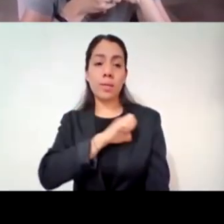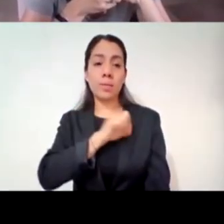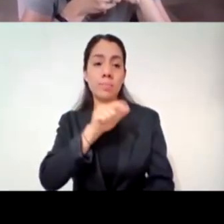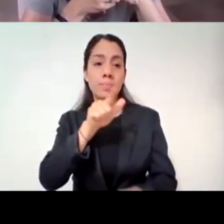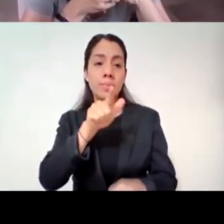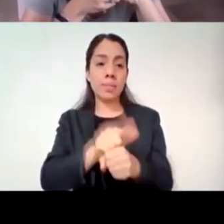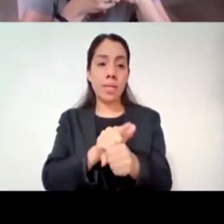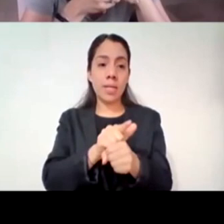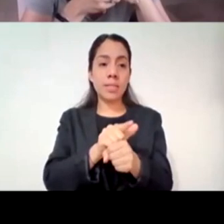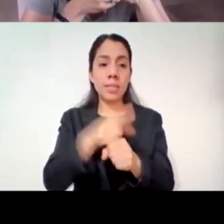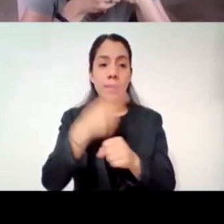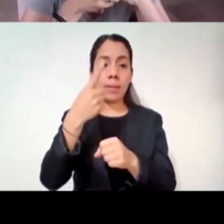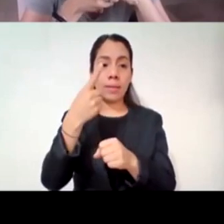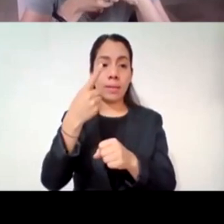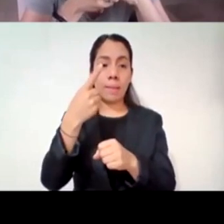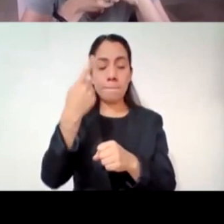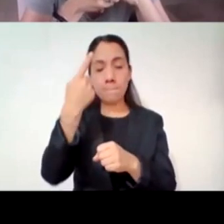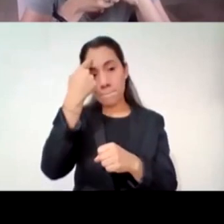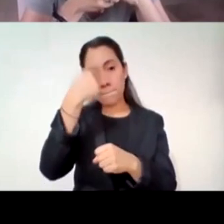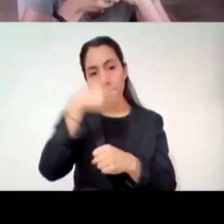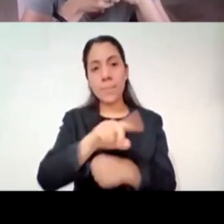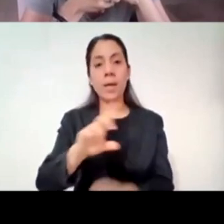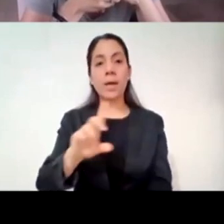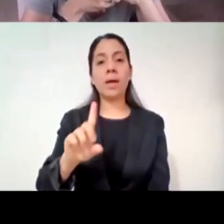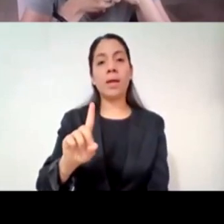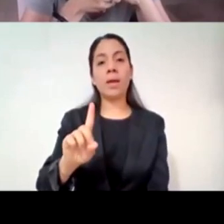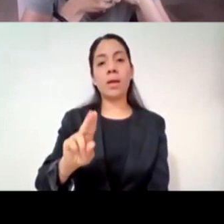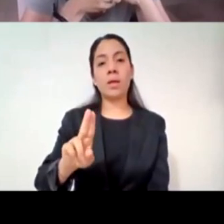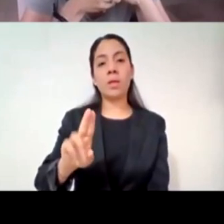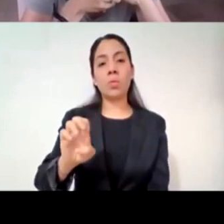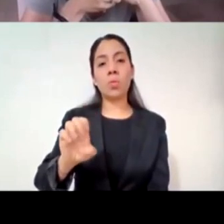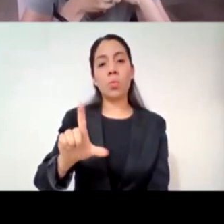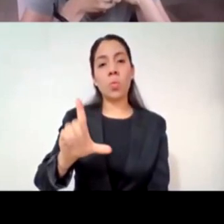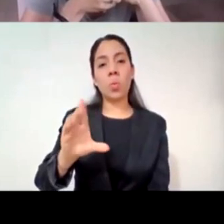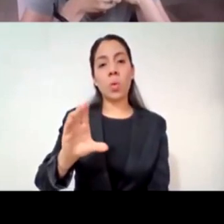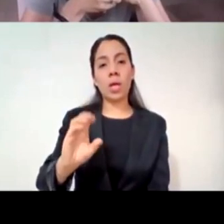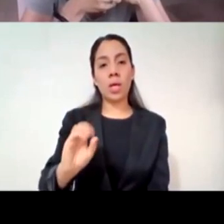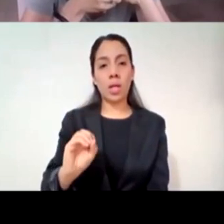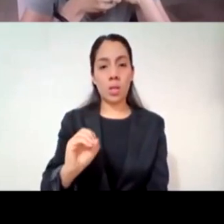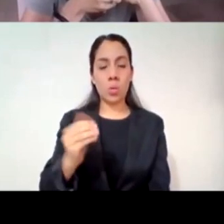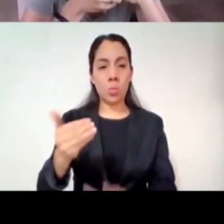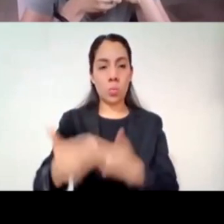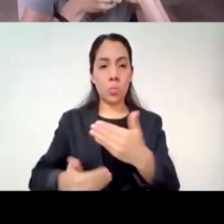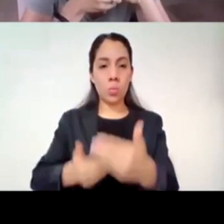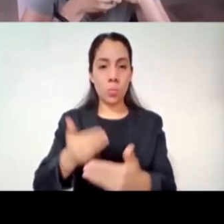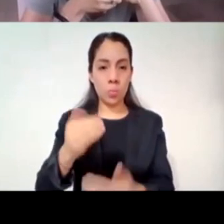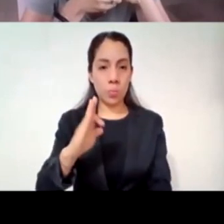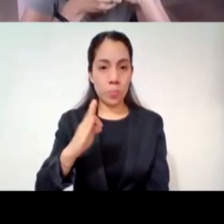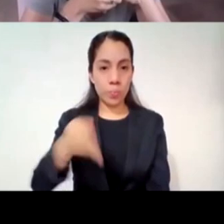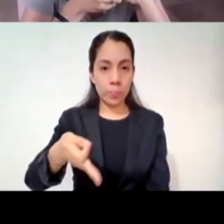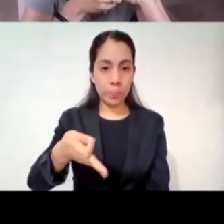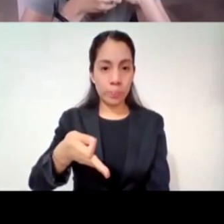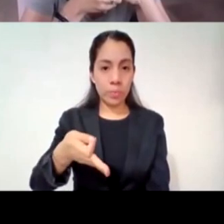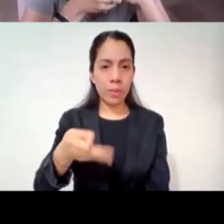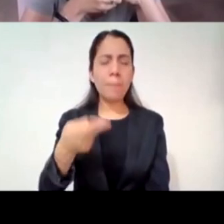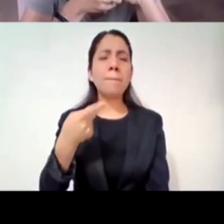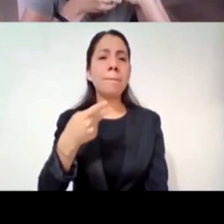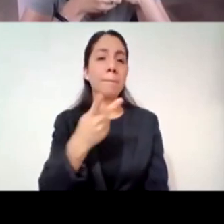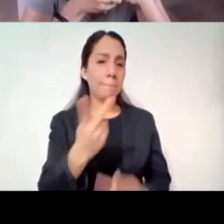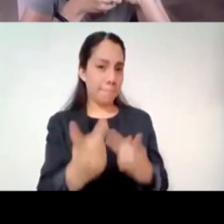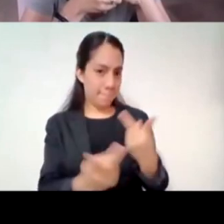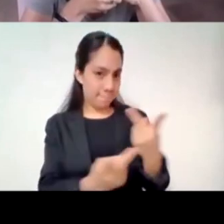y otra pregunta que me queda y perdón la lanzo a ti y la lanzo a todos es que tanto